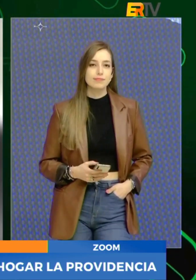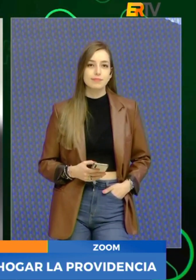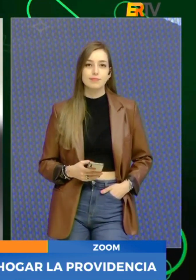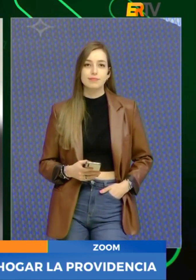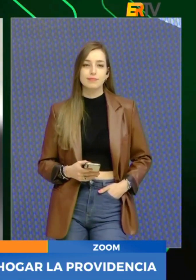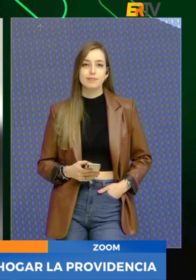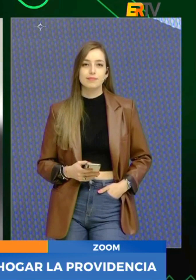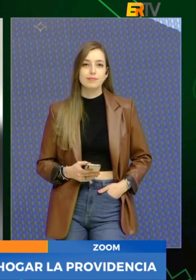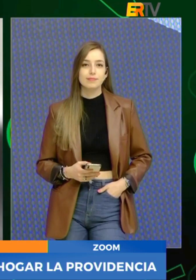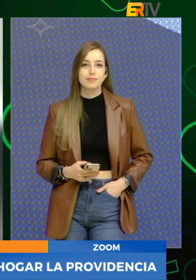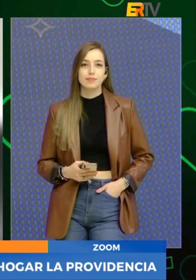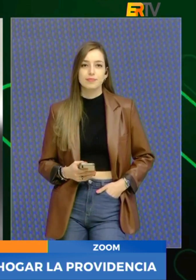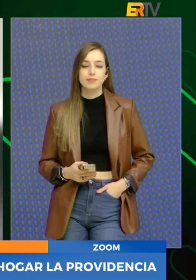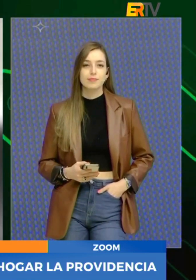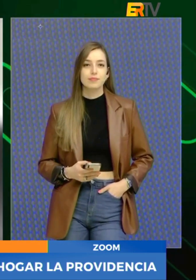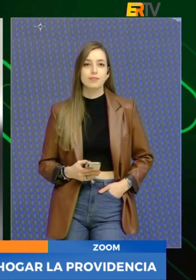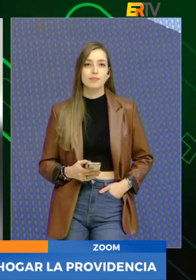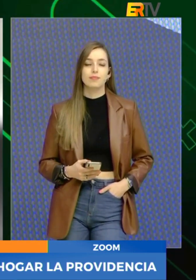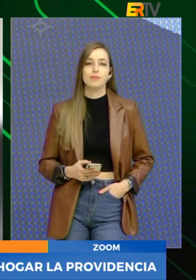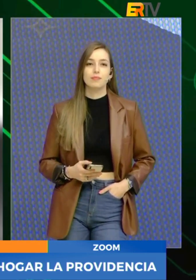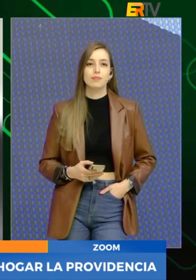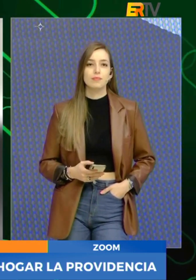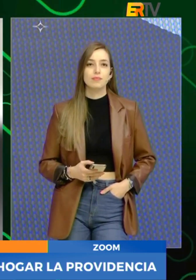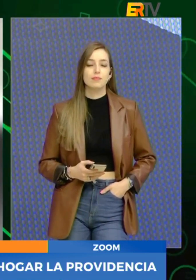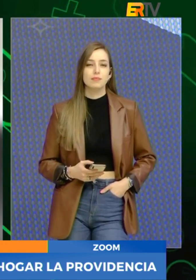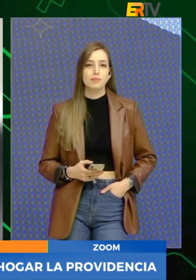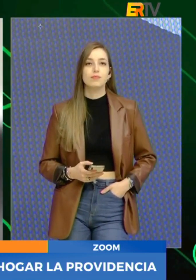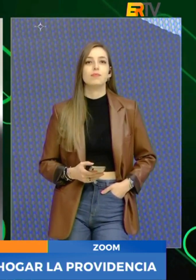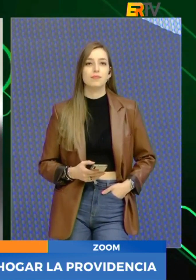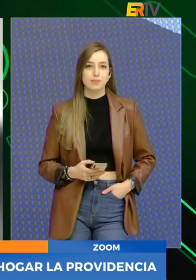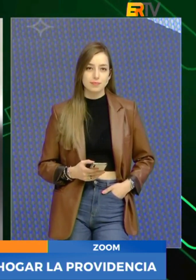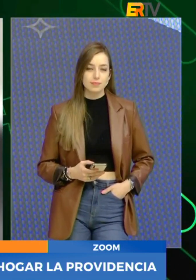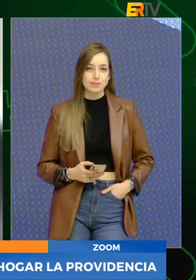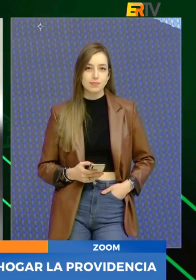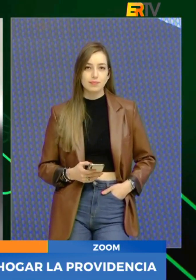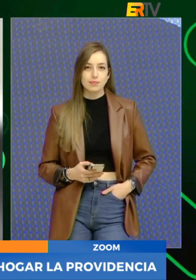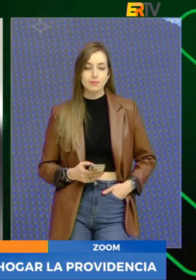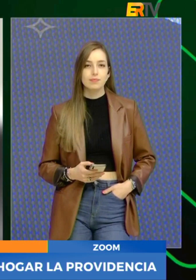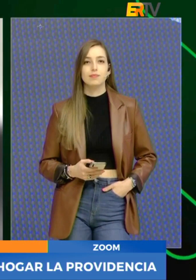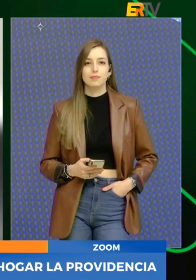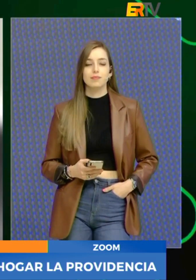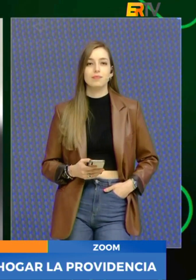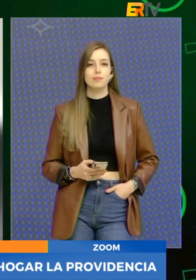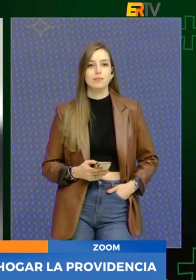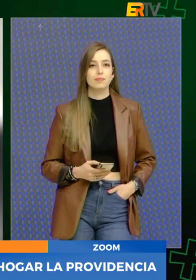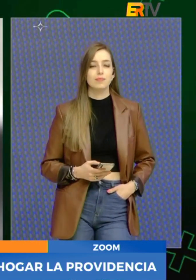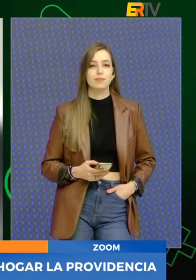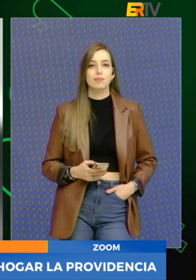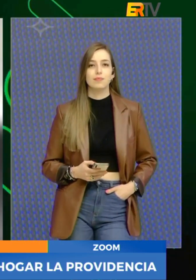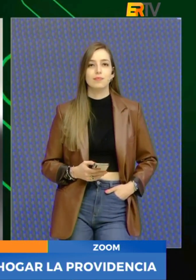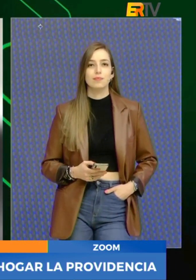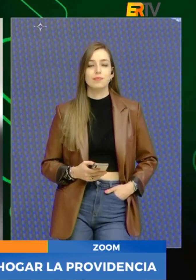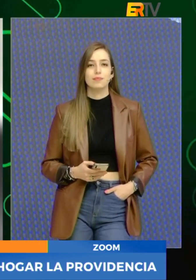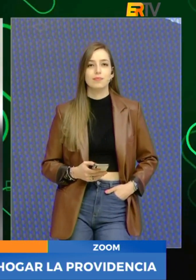decir del país, ya que es la primera huella de las hermanas franciscanas en Argentina. Después